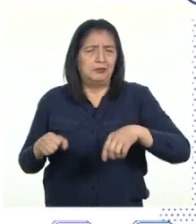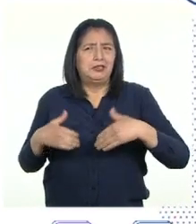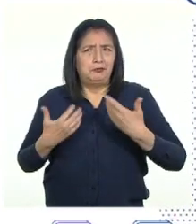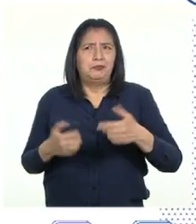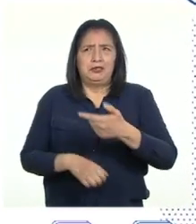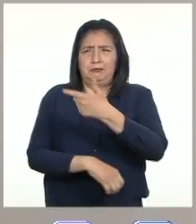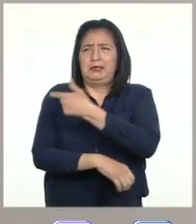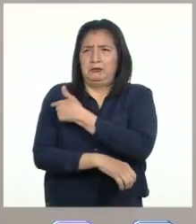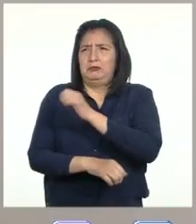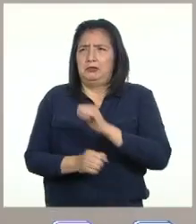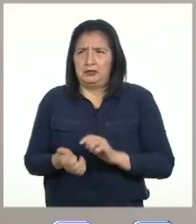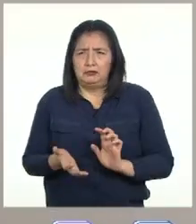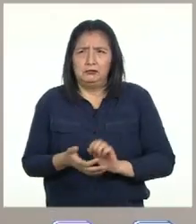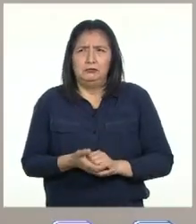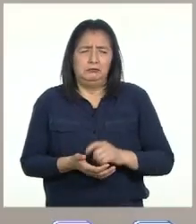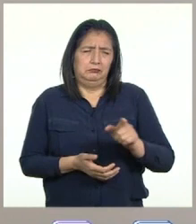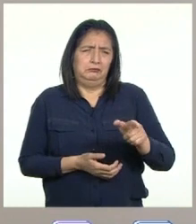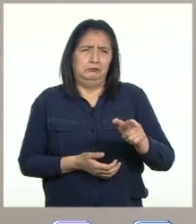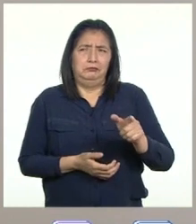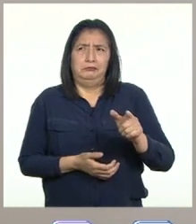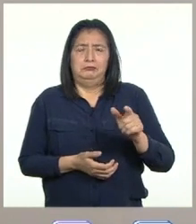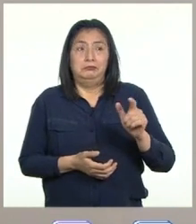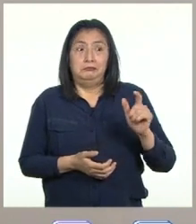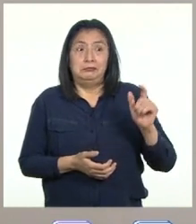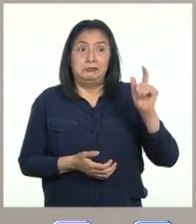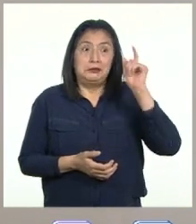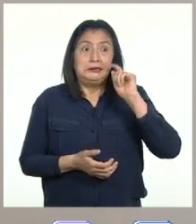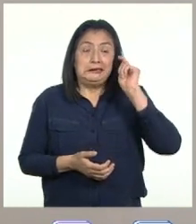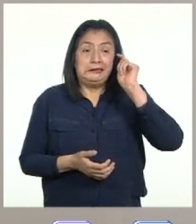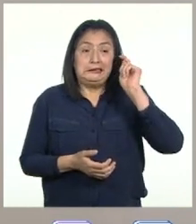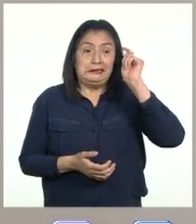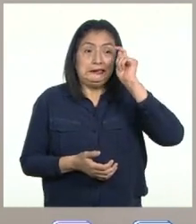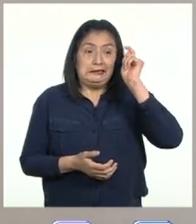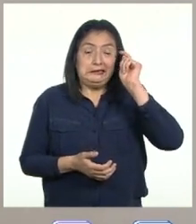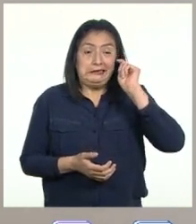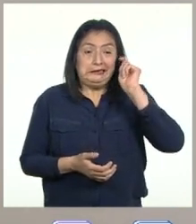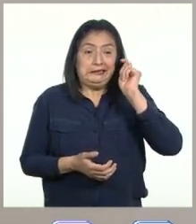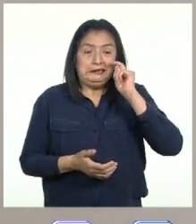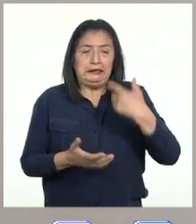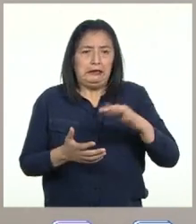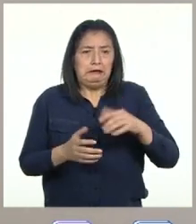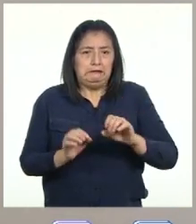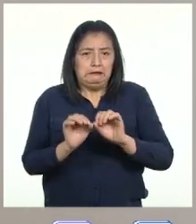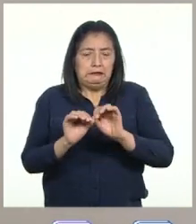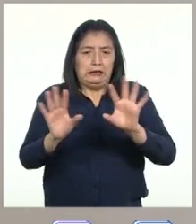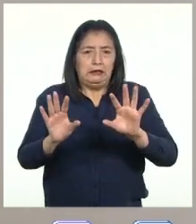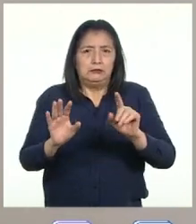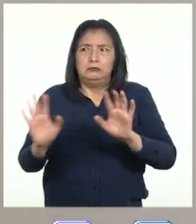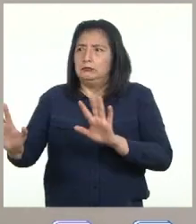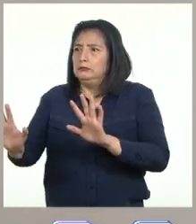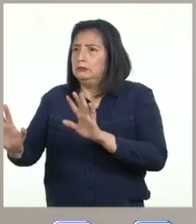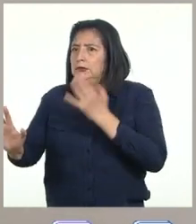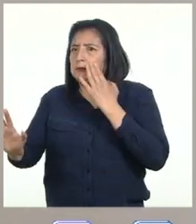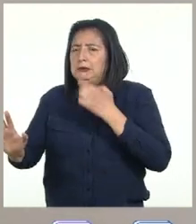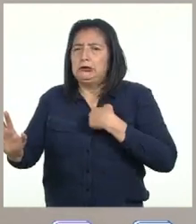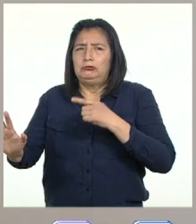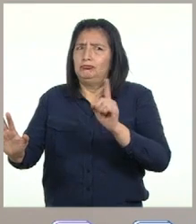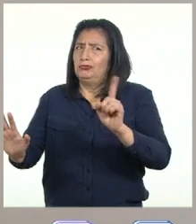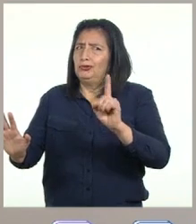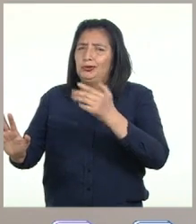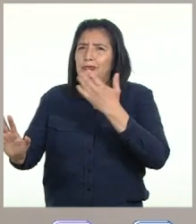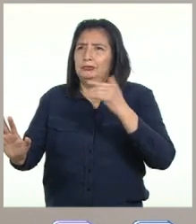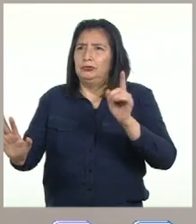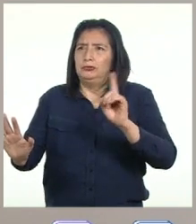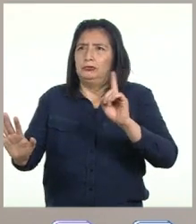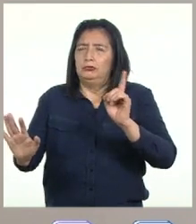vacuna Mi tía casi lo abre, pero mi mamá y yo nos dimos cuenta Le dijimos que mejor no